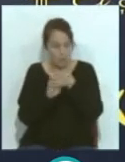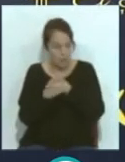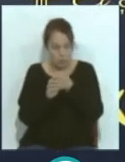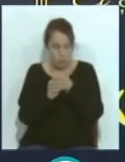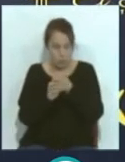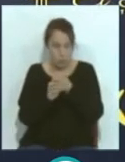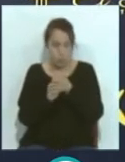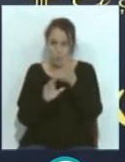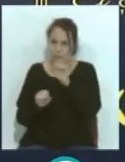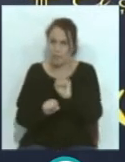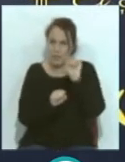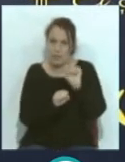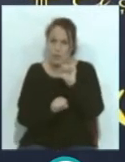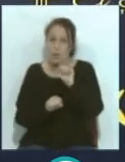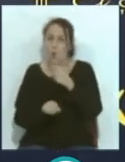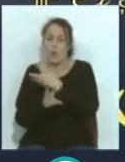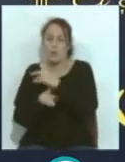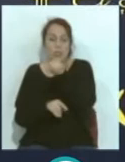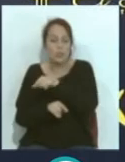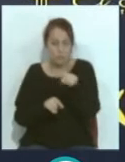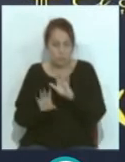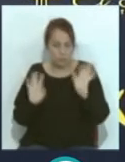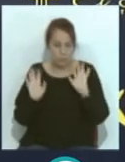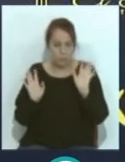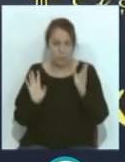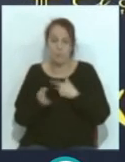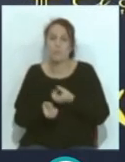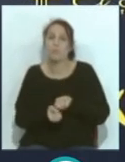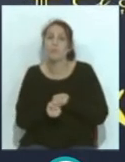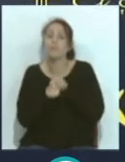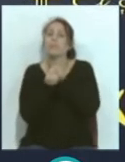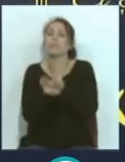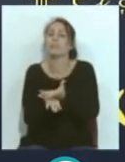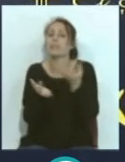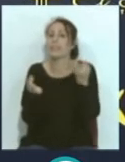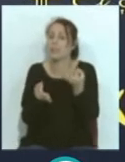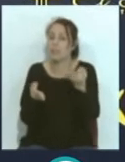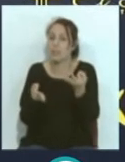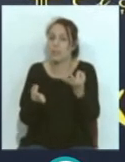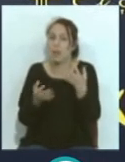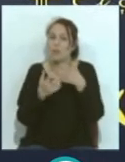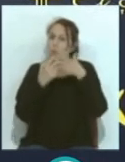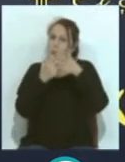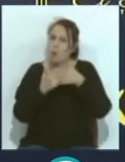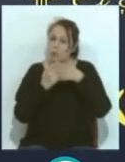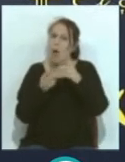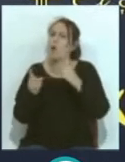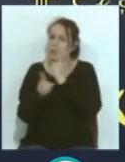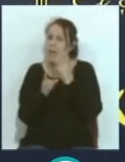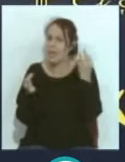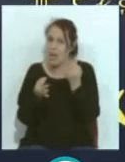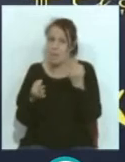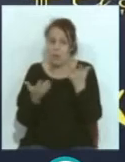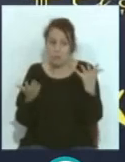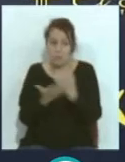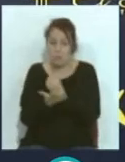han defendido o no han defendido al jugador, sino lo que te han transmitido es que hay que luchar contra esto, que todos